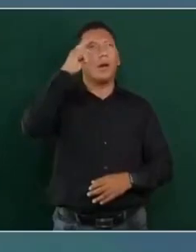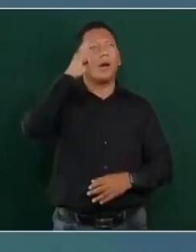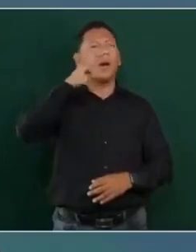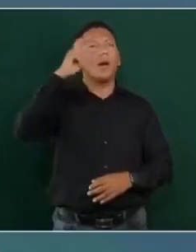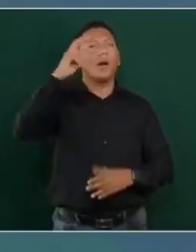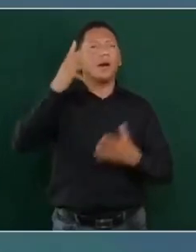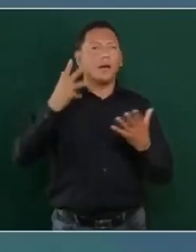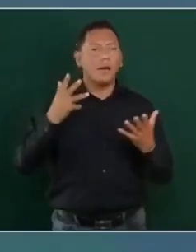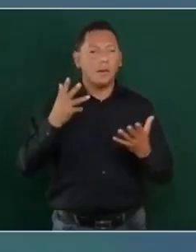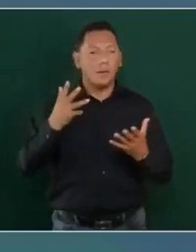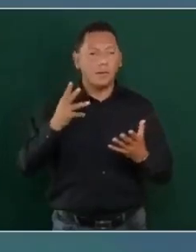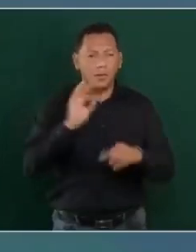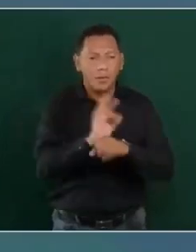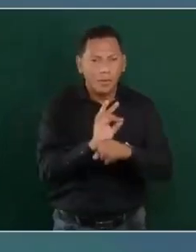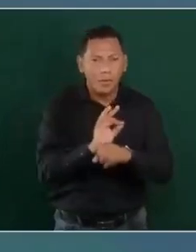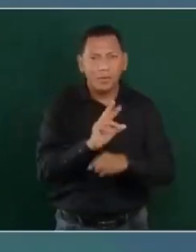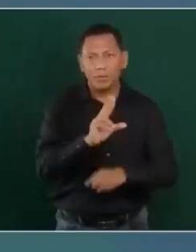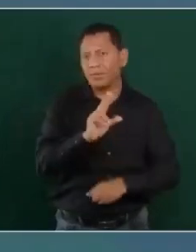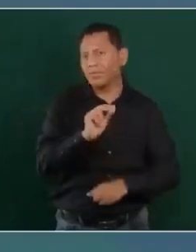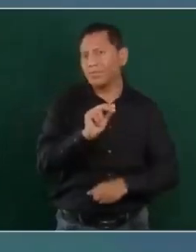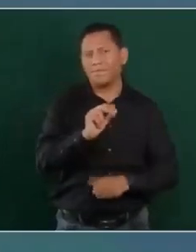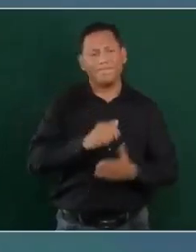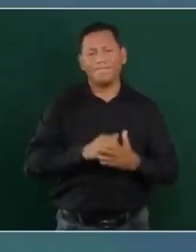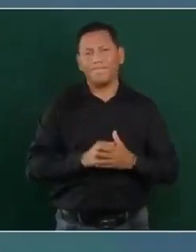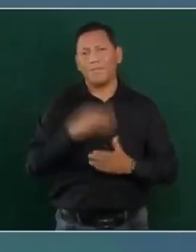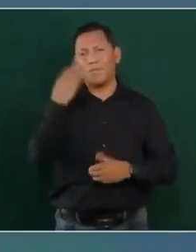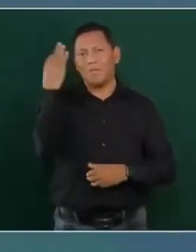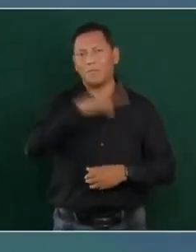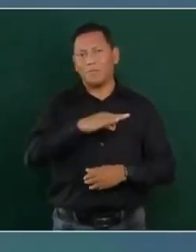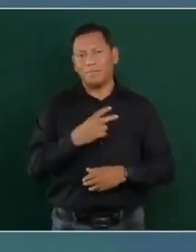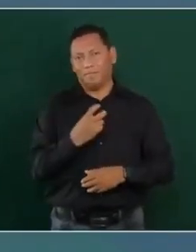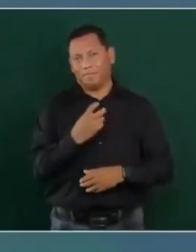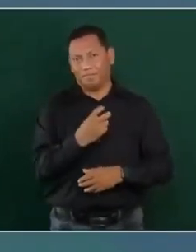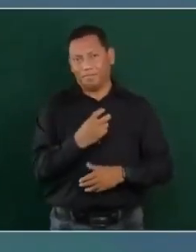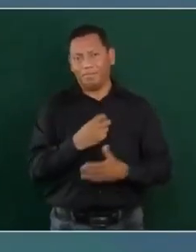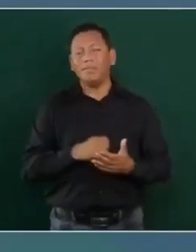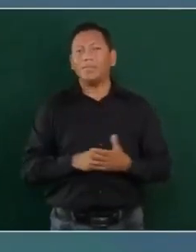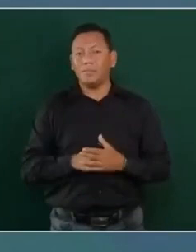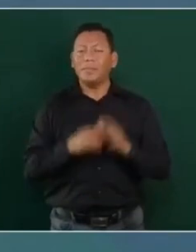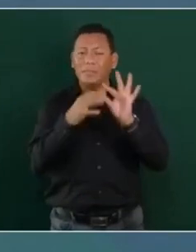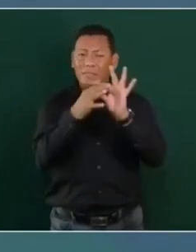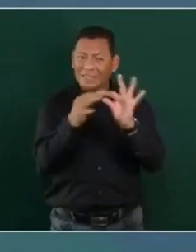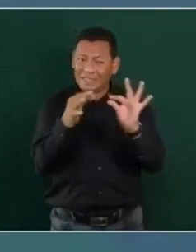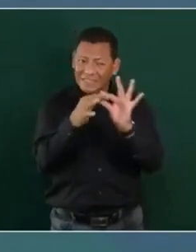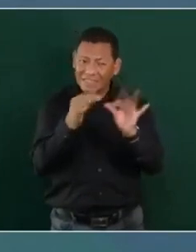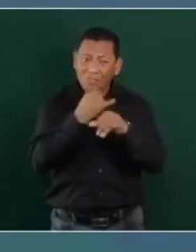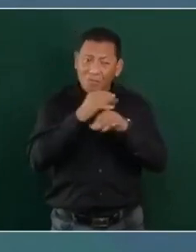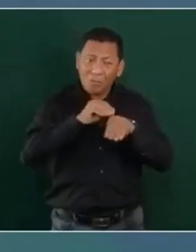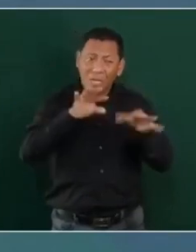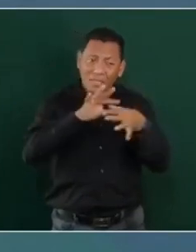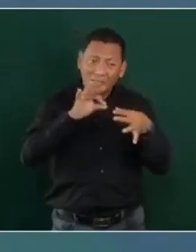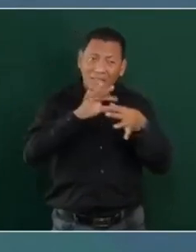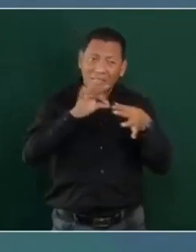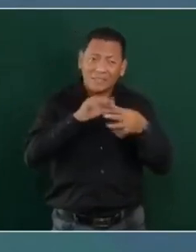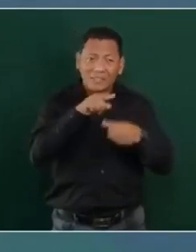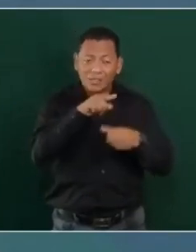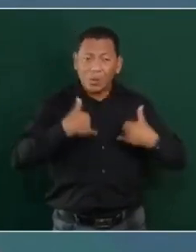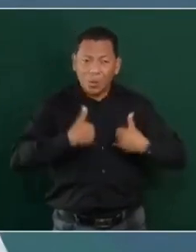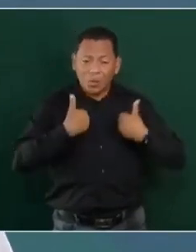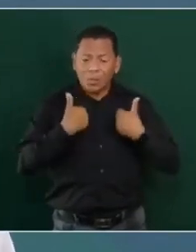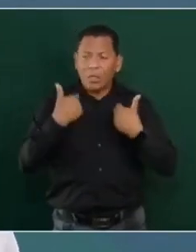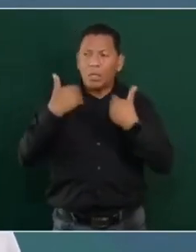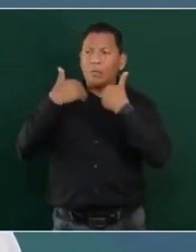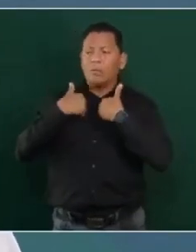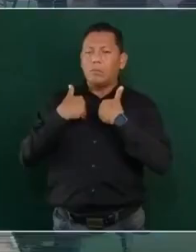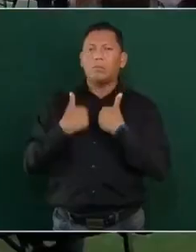fantástico y que eso nos va